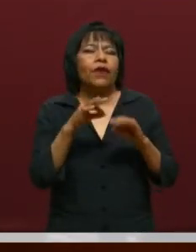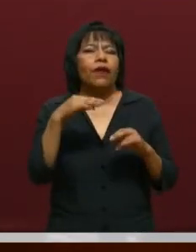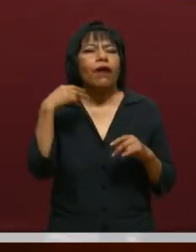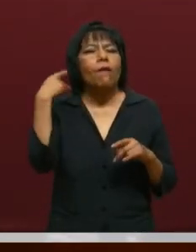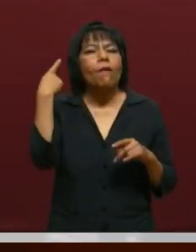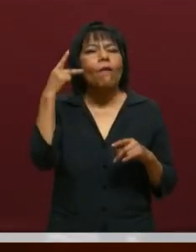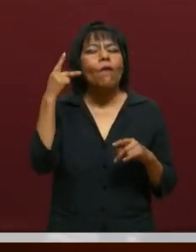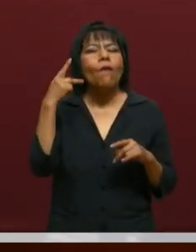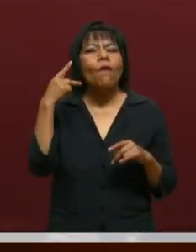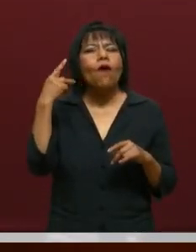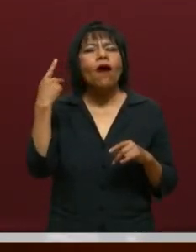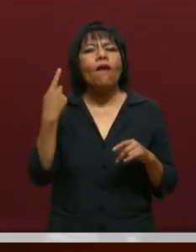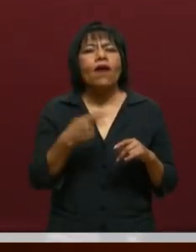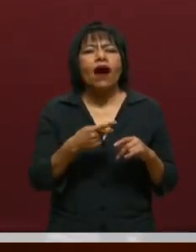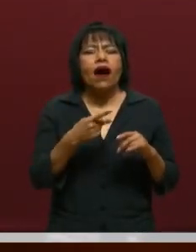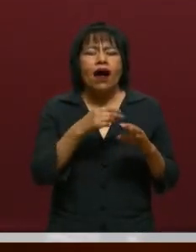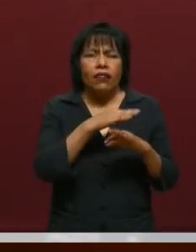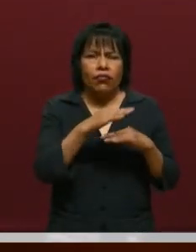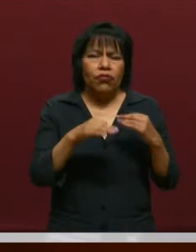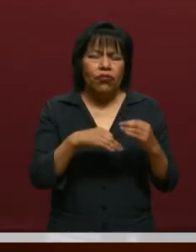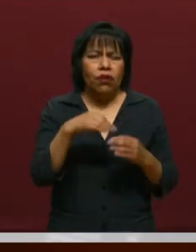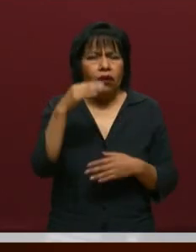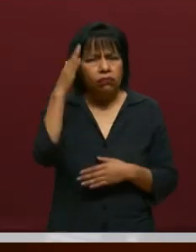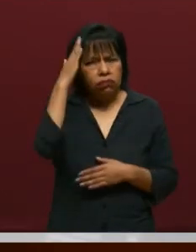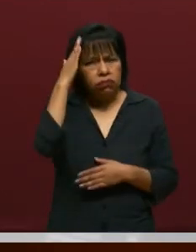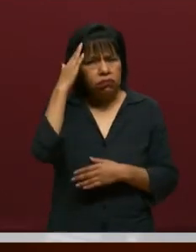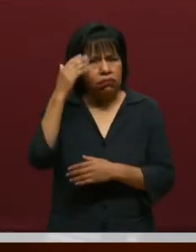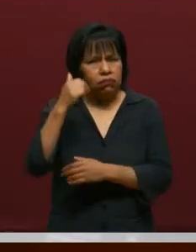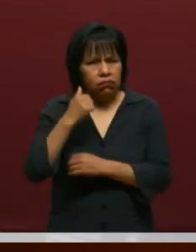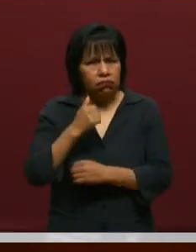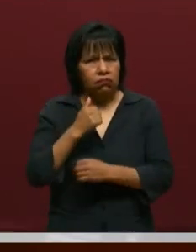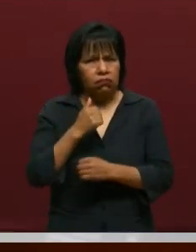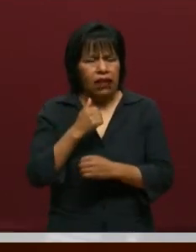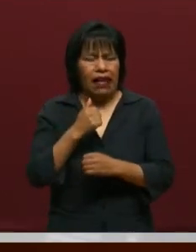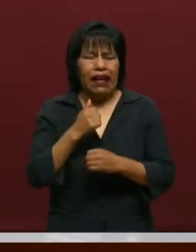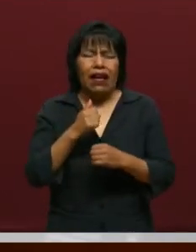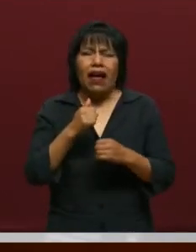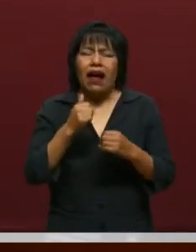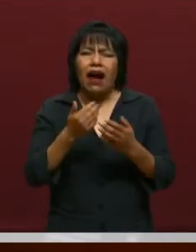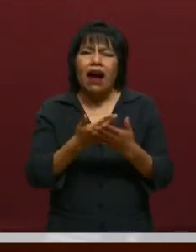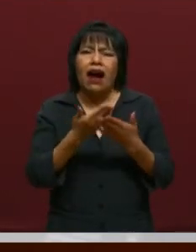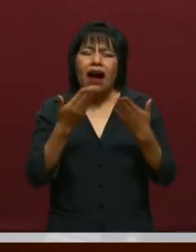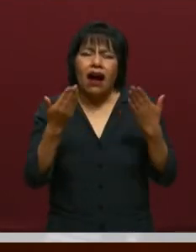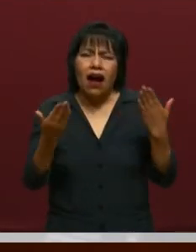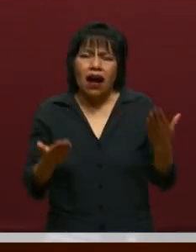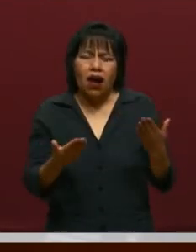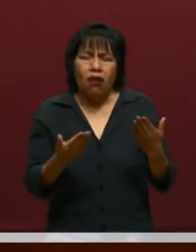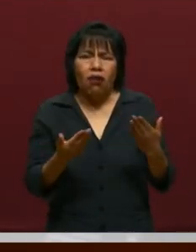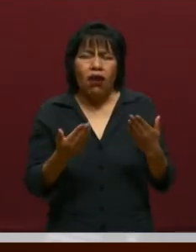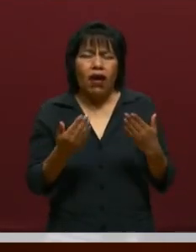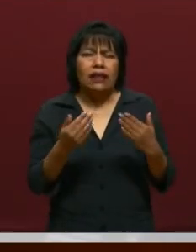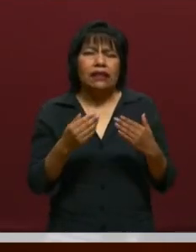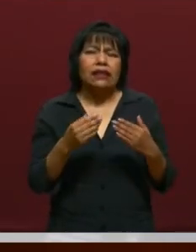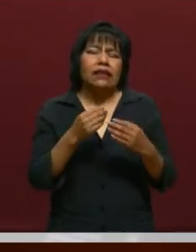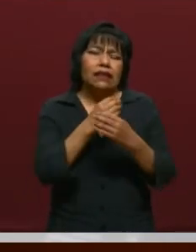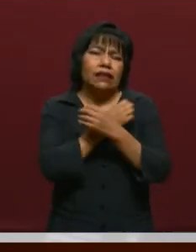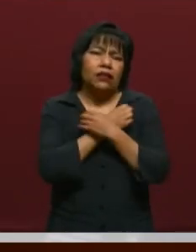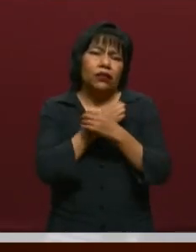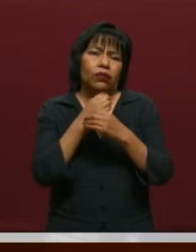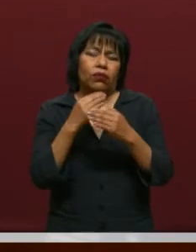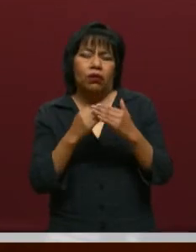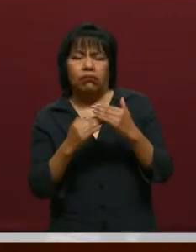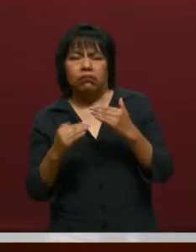Puebla, bajo el liderazgo del secretario de educación, tenemos este relanzamiento de la educación superior. Si bien es cierto,